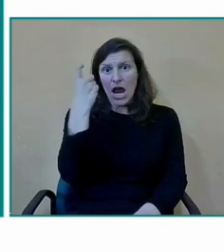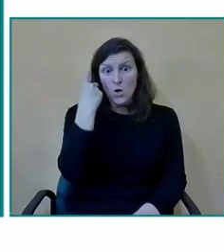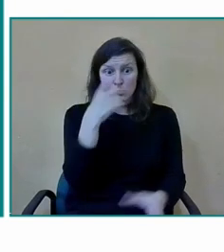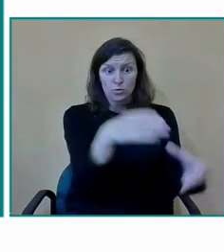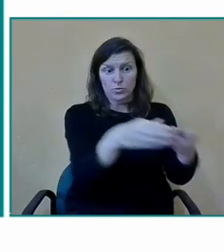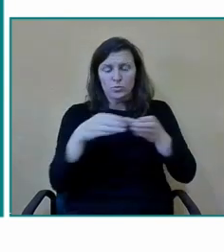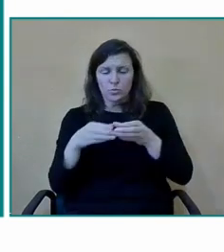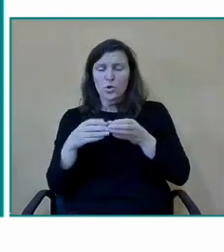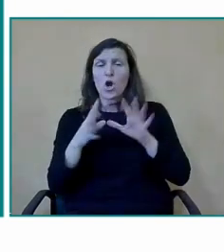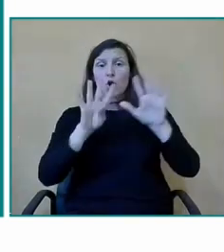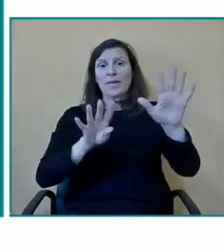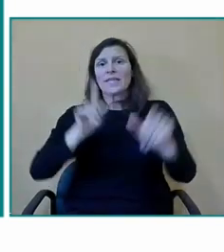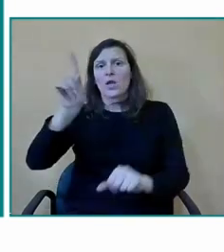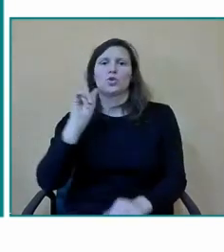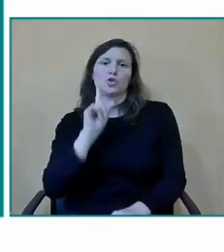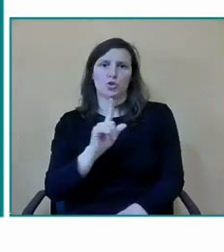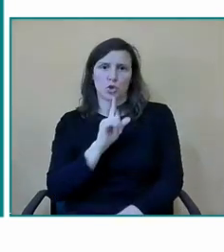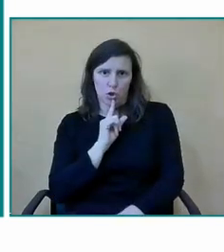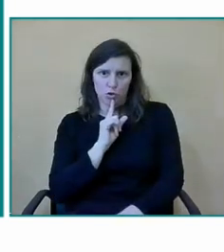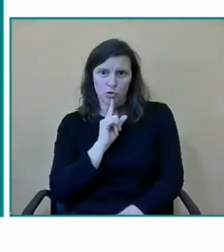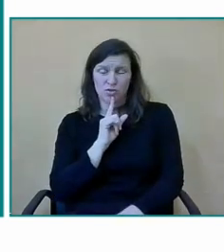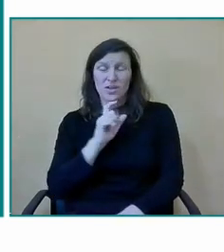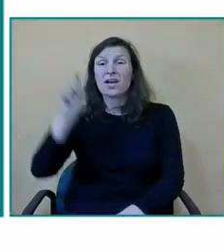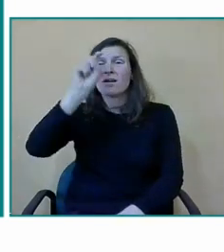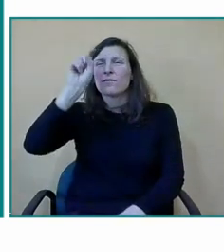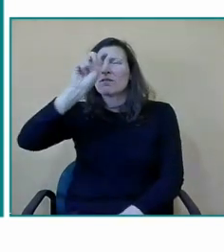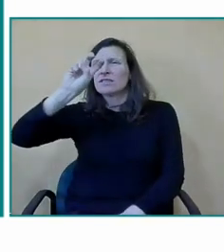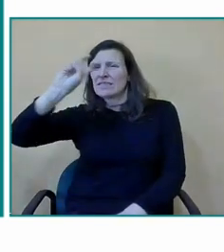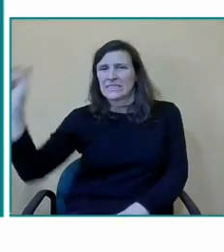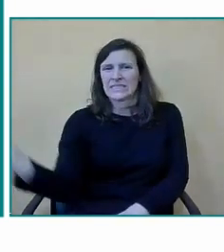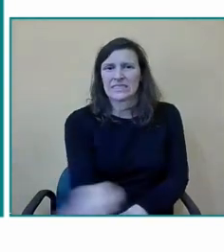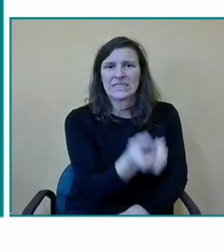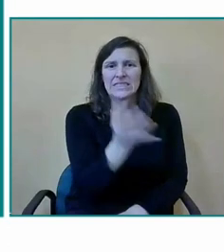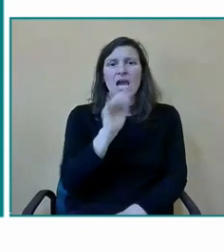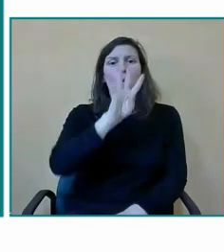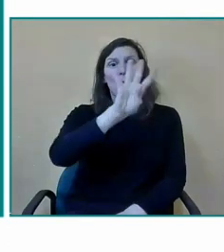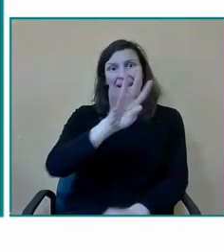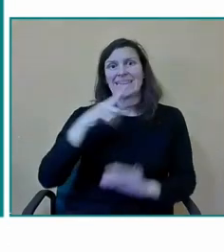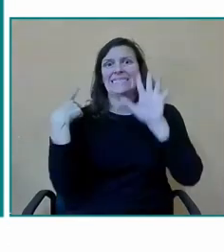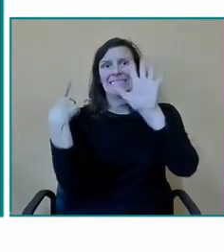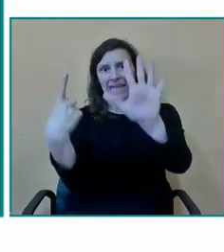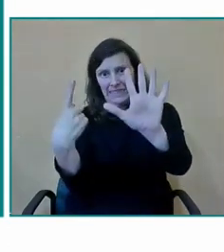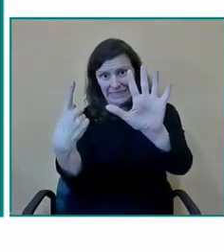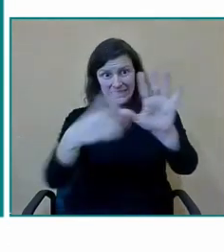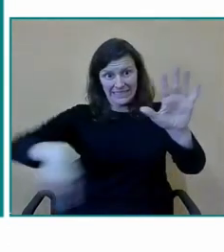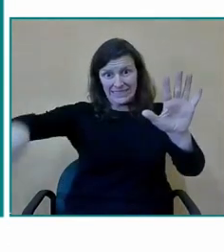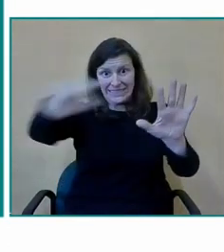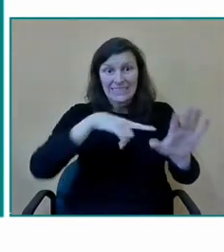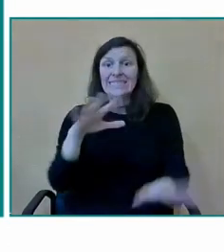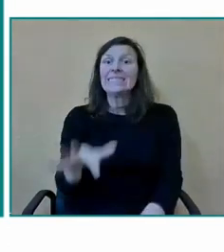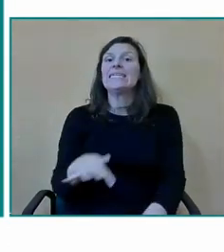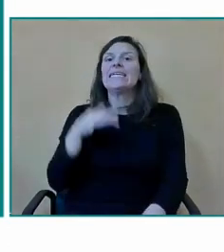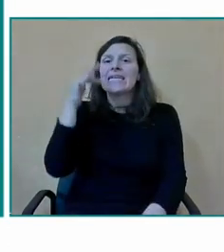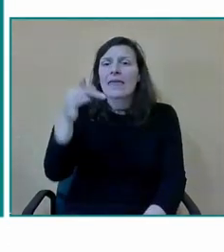y hay 46 maestros de los cuales además de los 46 maestros